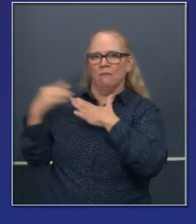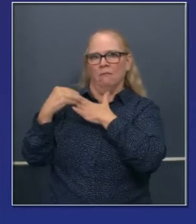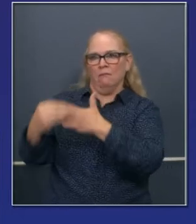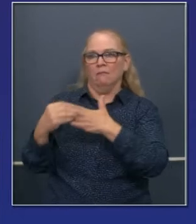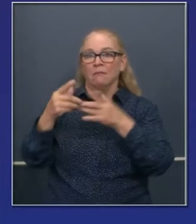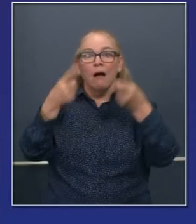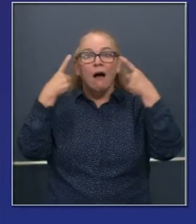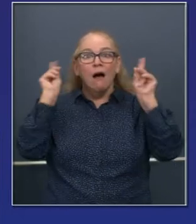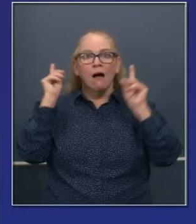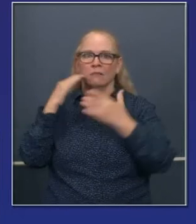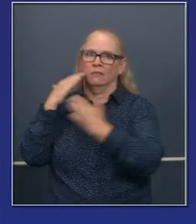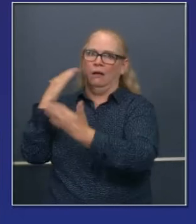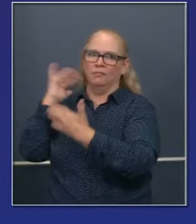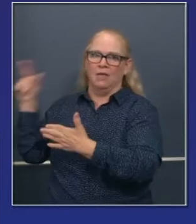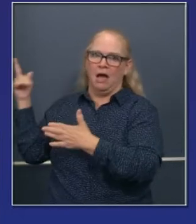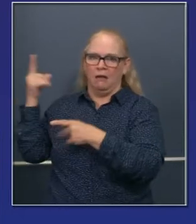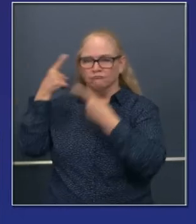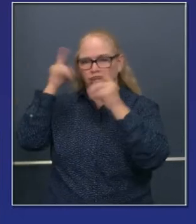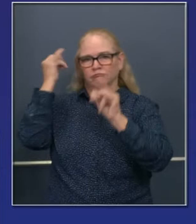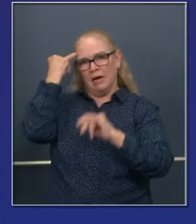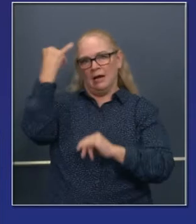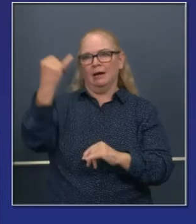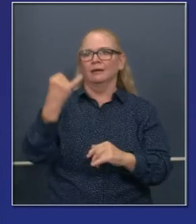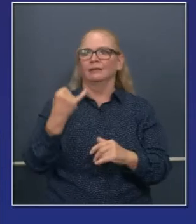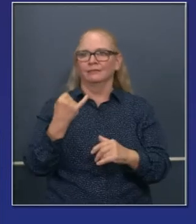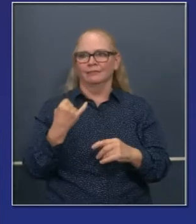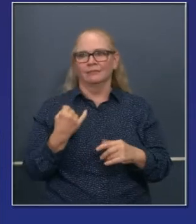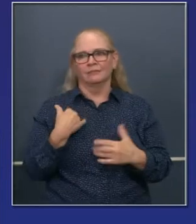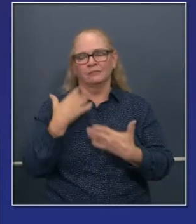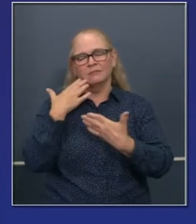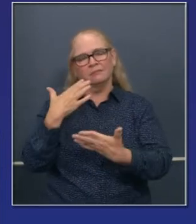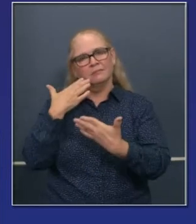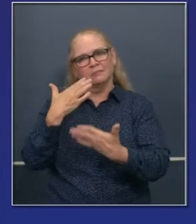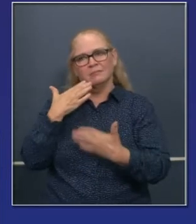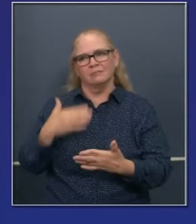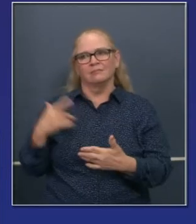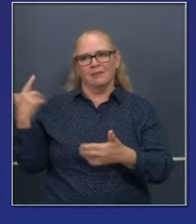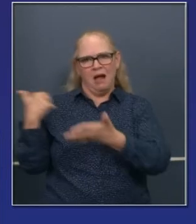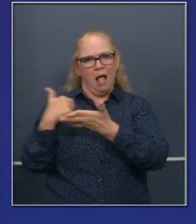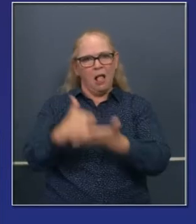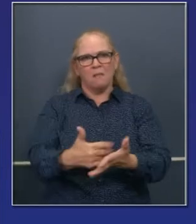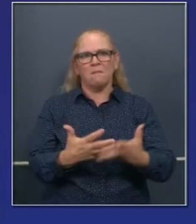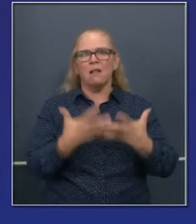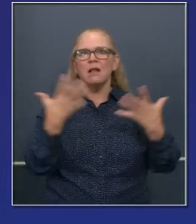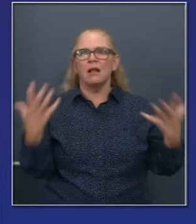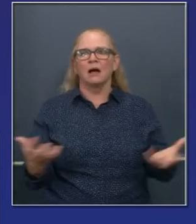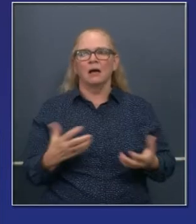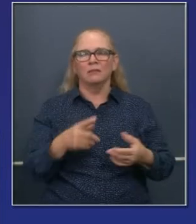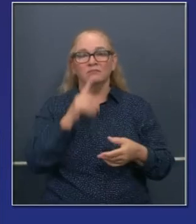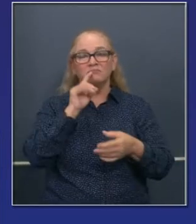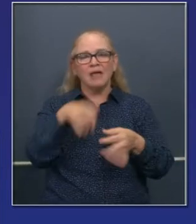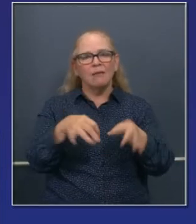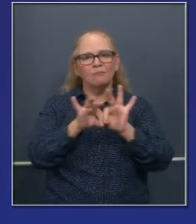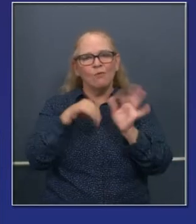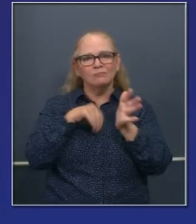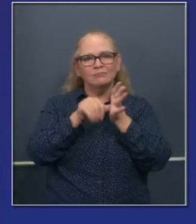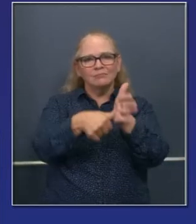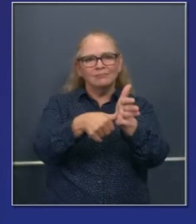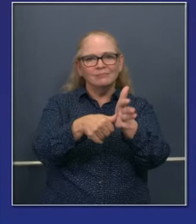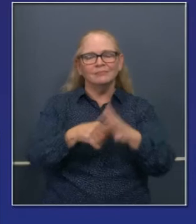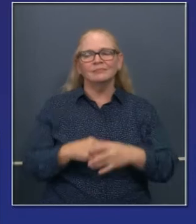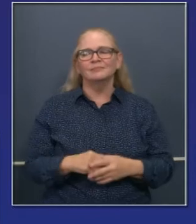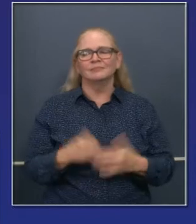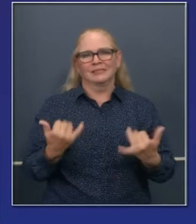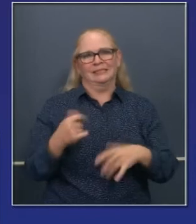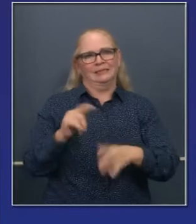hemos, esto es un ejemplo más de ese liderazgo, y lo importante que es en este